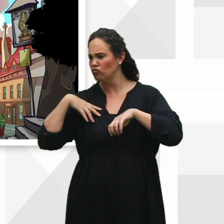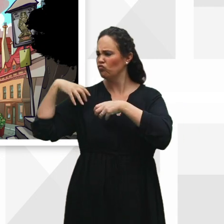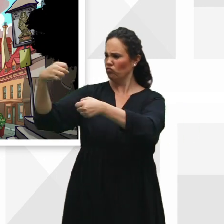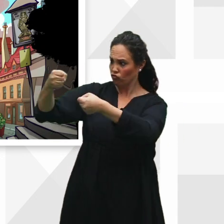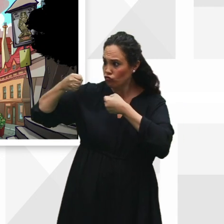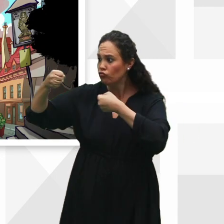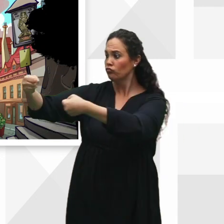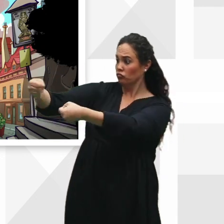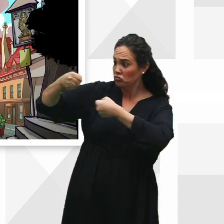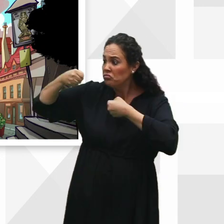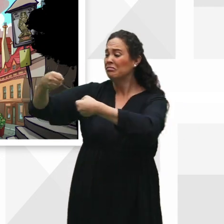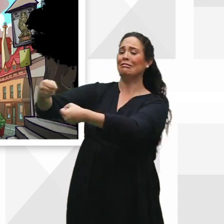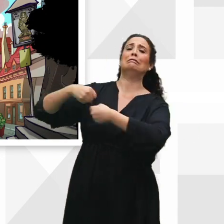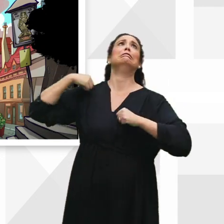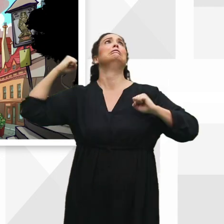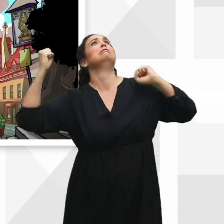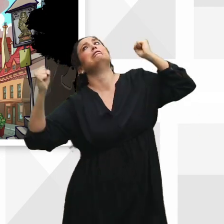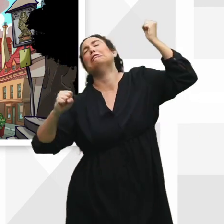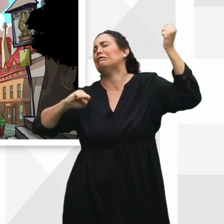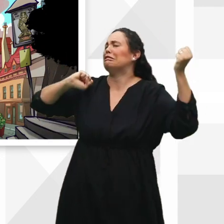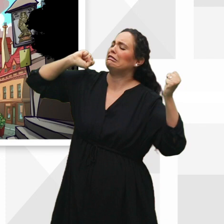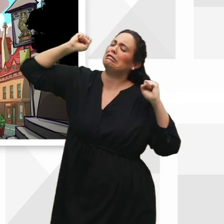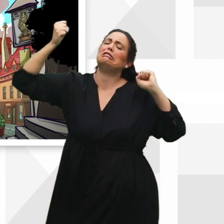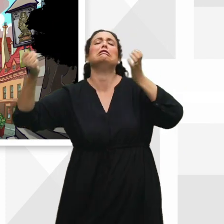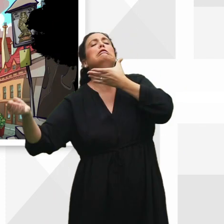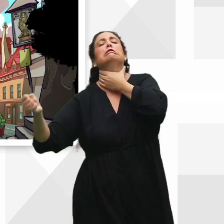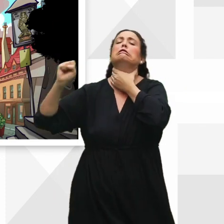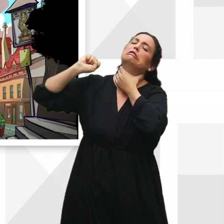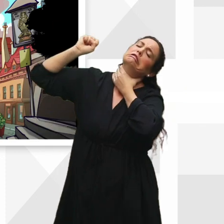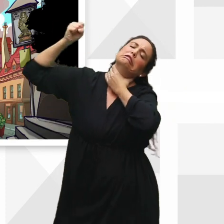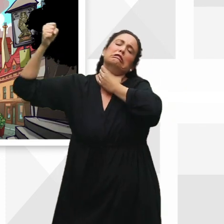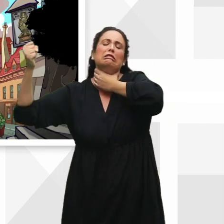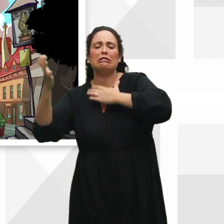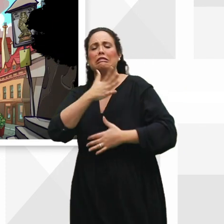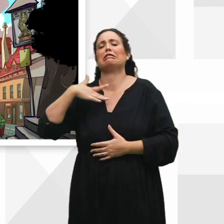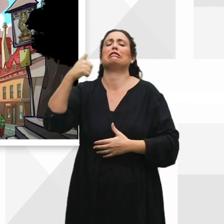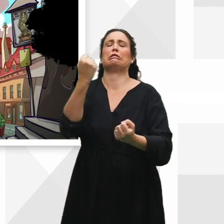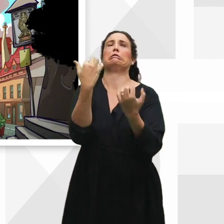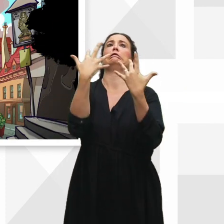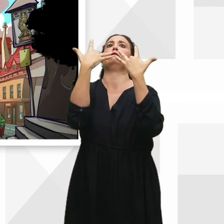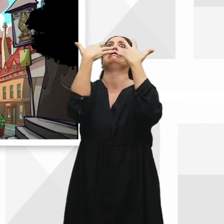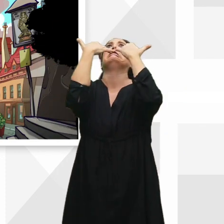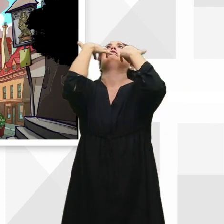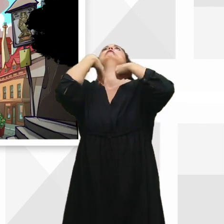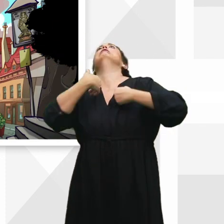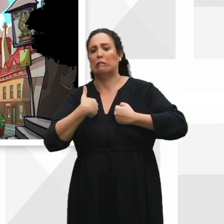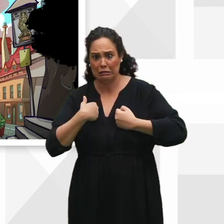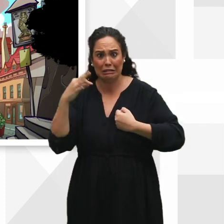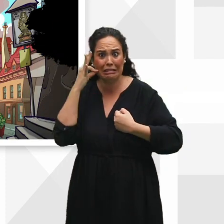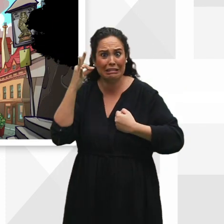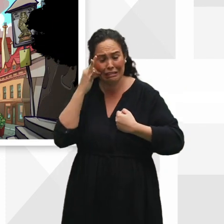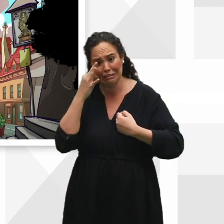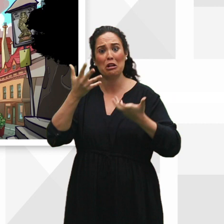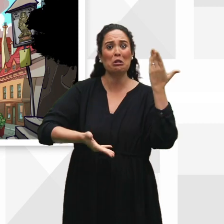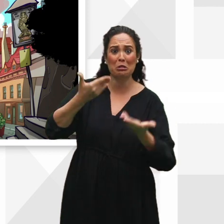ella, aleteando mientras la agarró por el cuello. Quería negativizar a la alcaldesa, que era justa y compasiva.